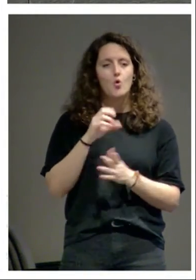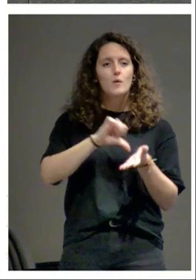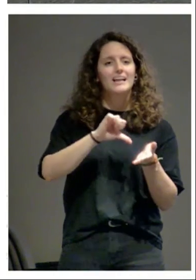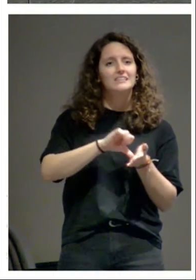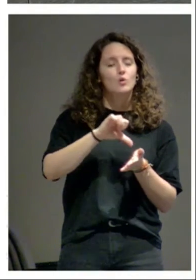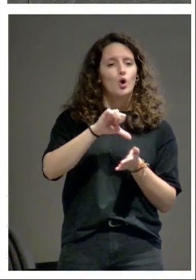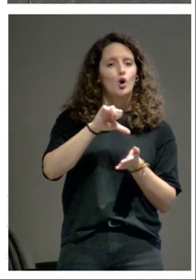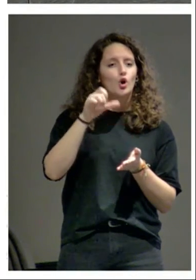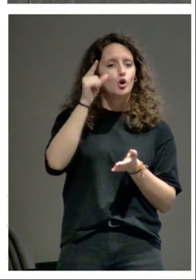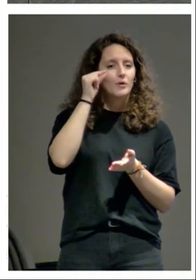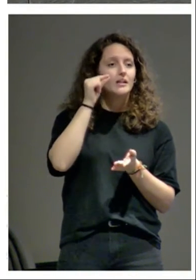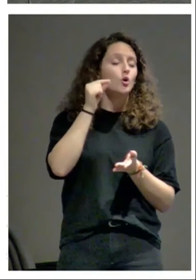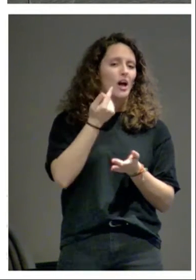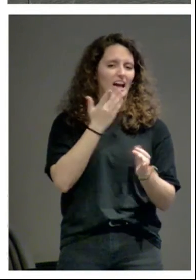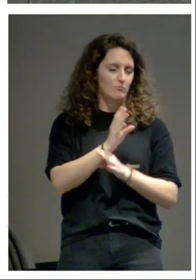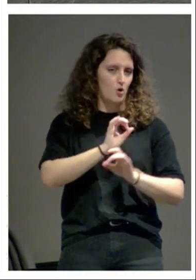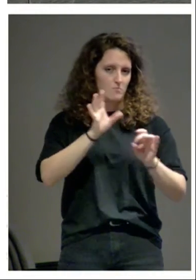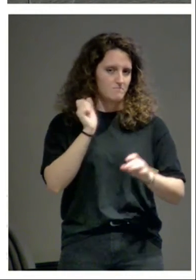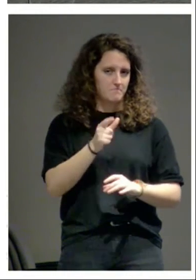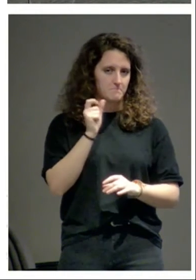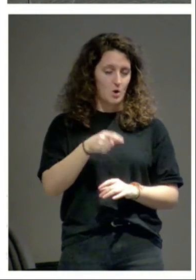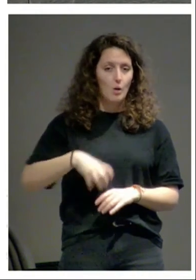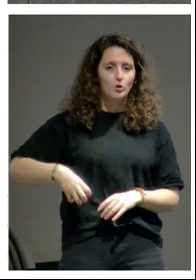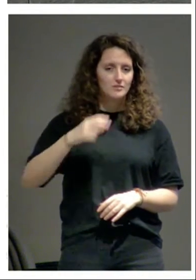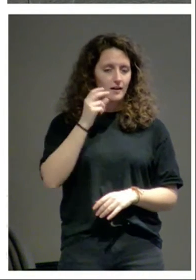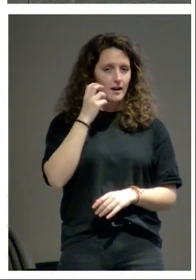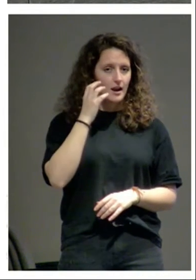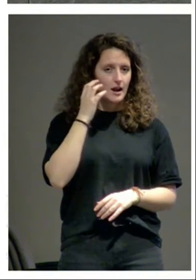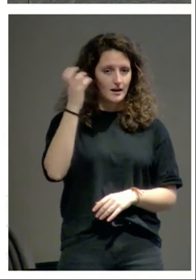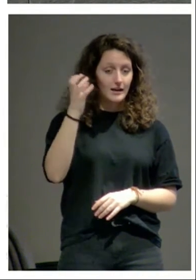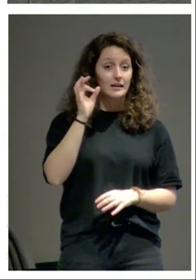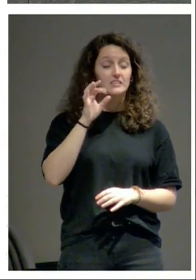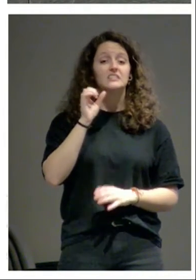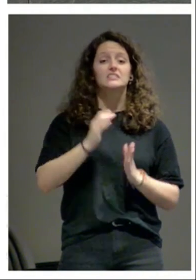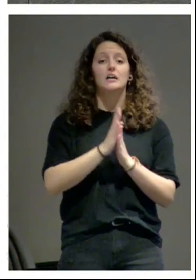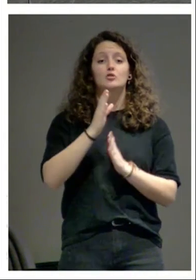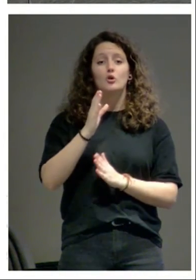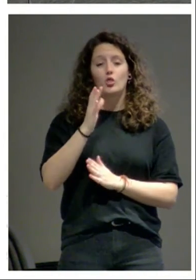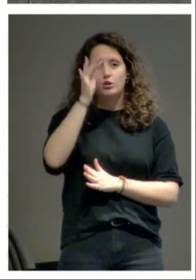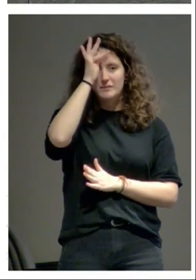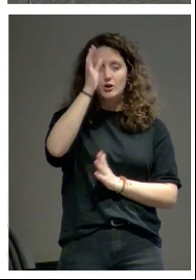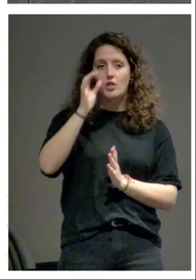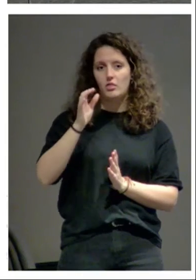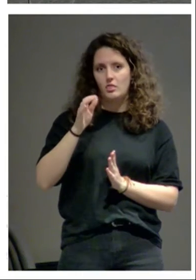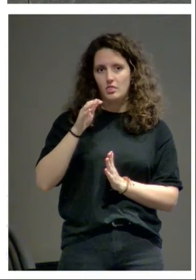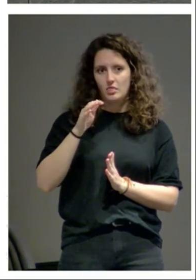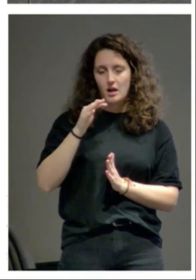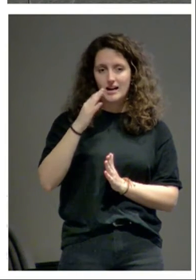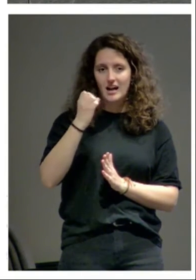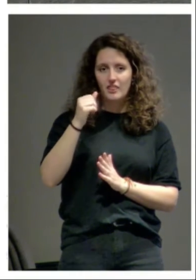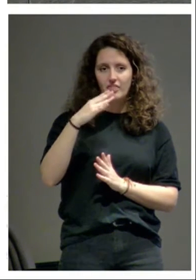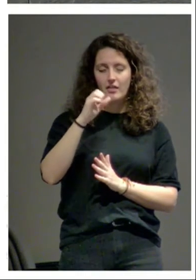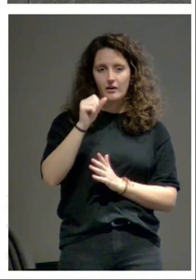Puente la Reina y es verdad Santo Domingo de la Calzada y es verdad pero no alcanzan el nivel de